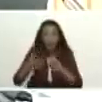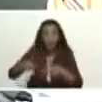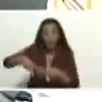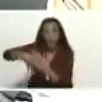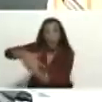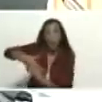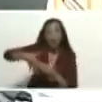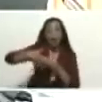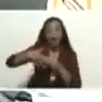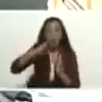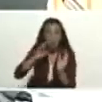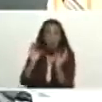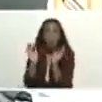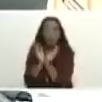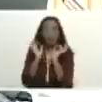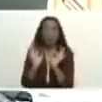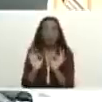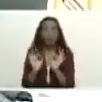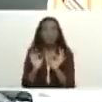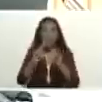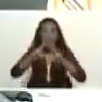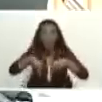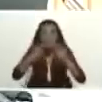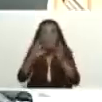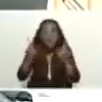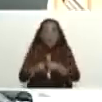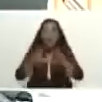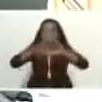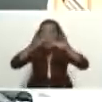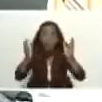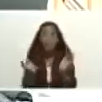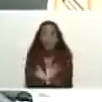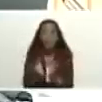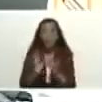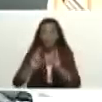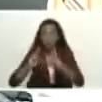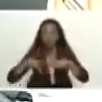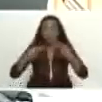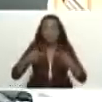nuevo orden mundial de un nuevo mundo de cooperación